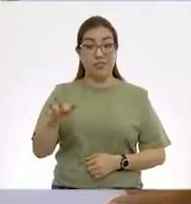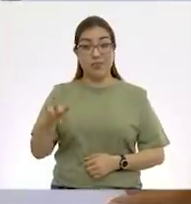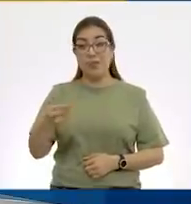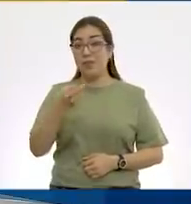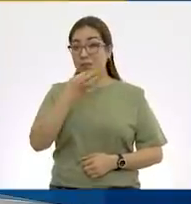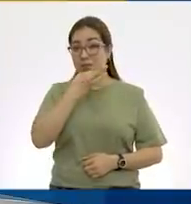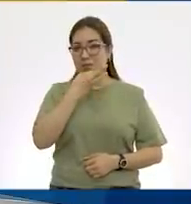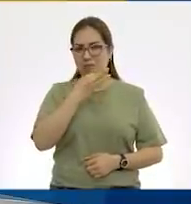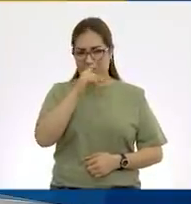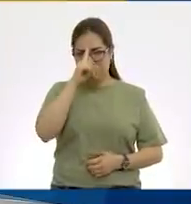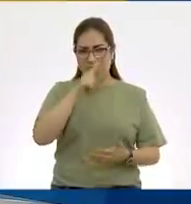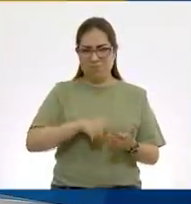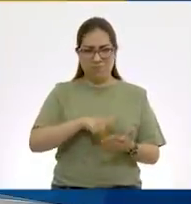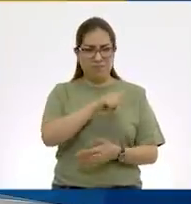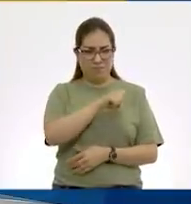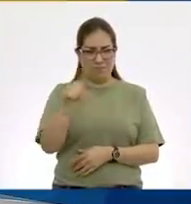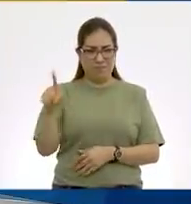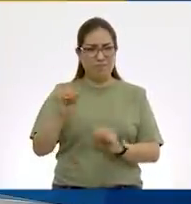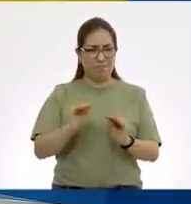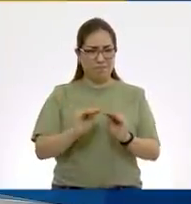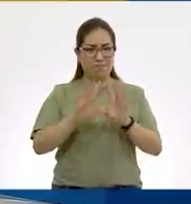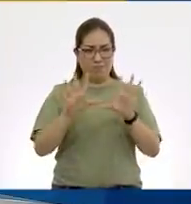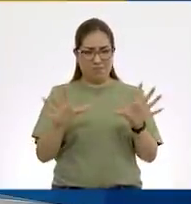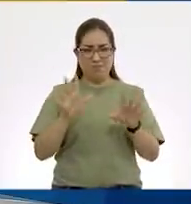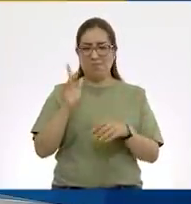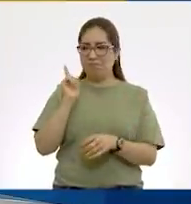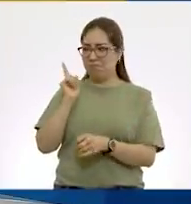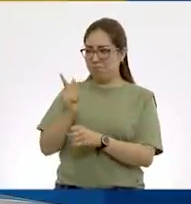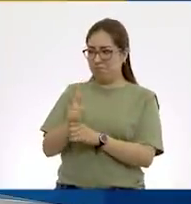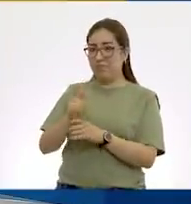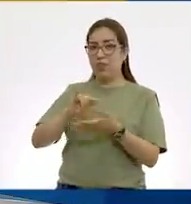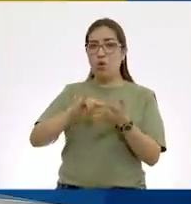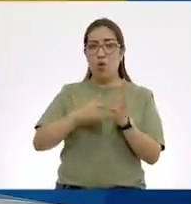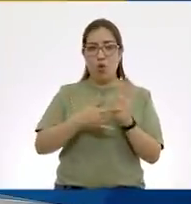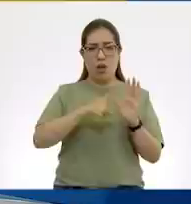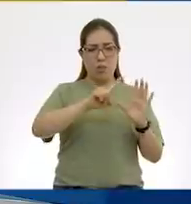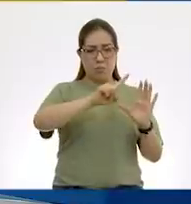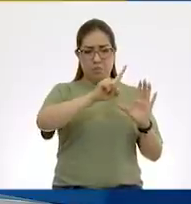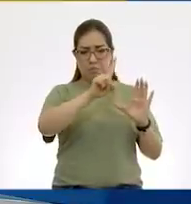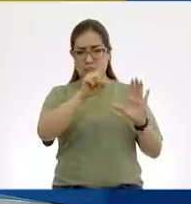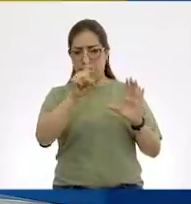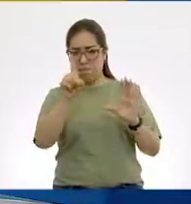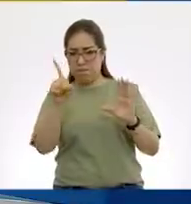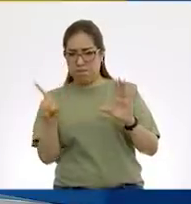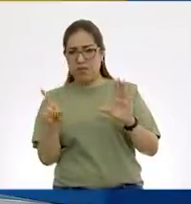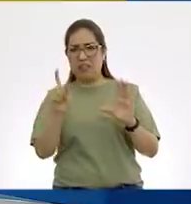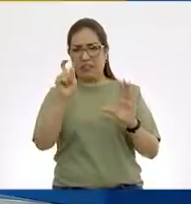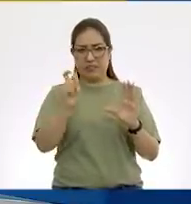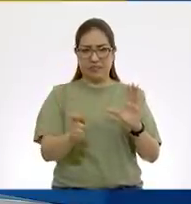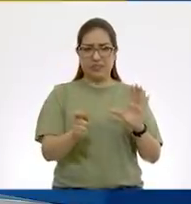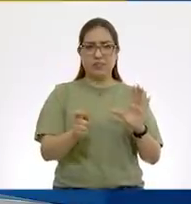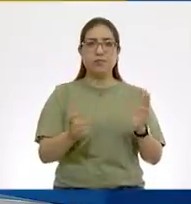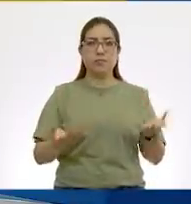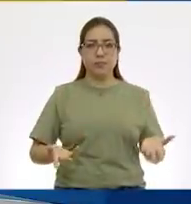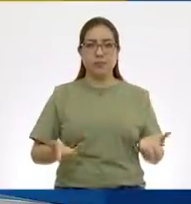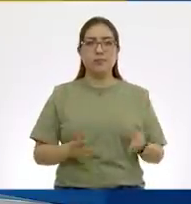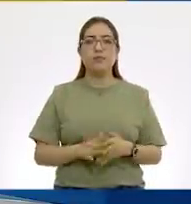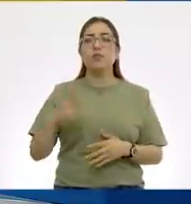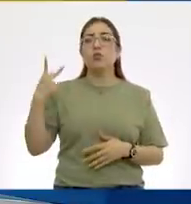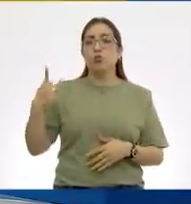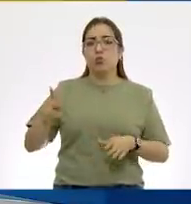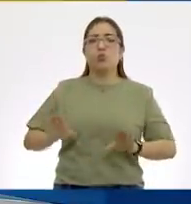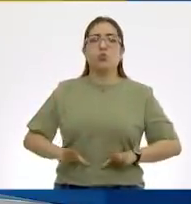que ya comprendimos bien el tema de la lectura de las horas del reloj analógico y sus